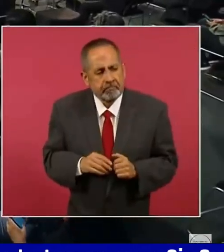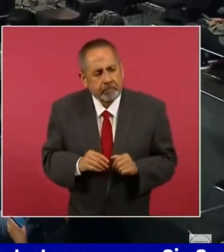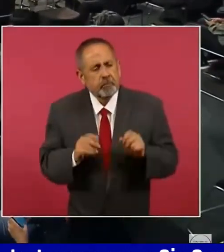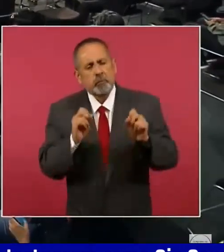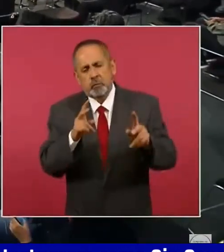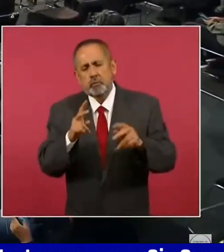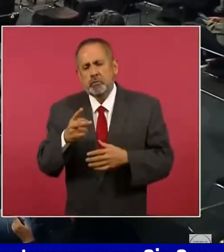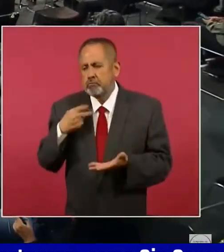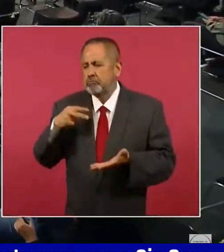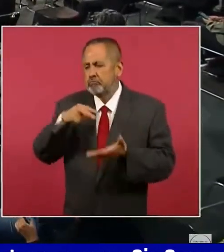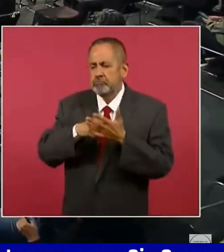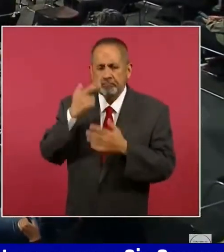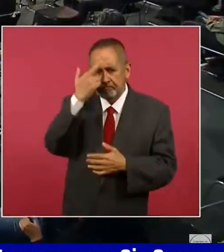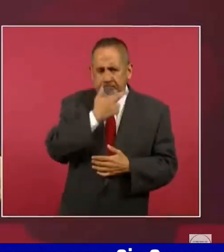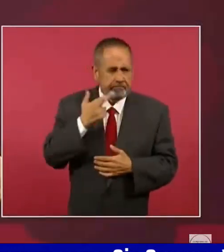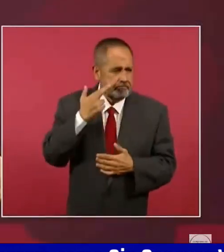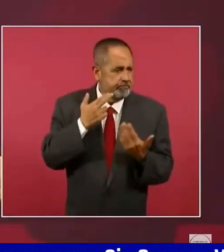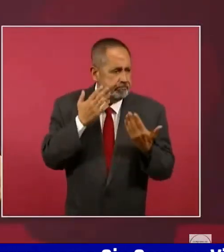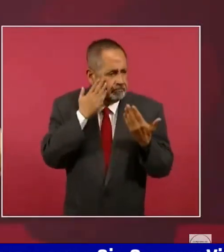lo más alto.